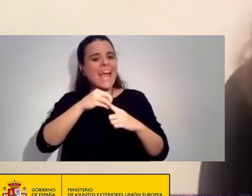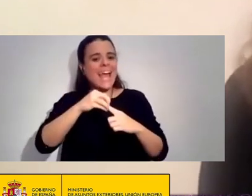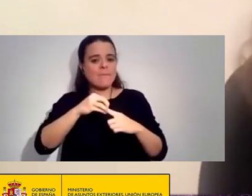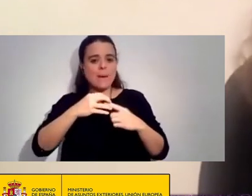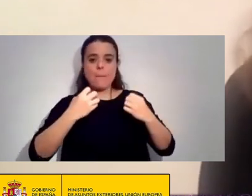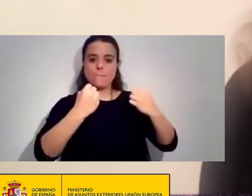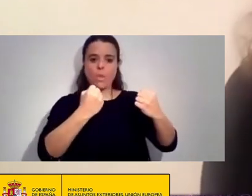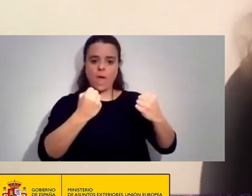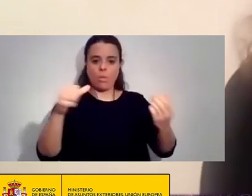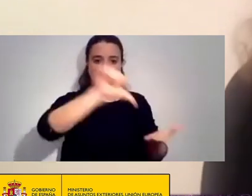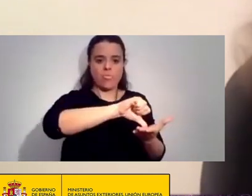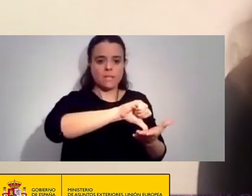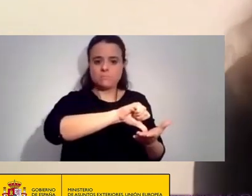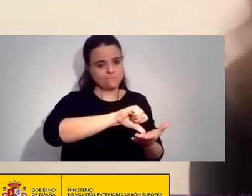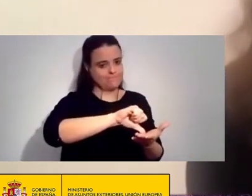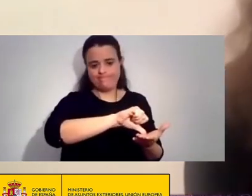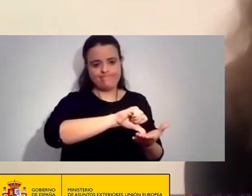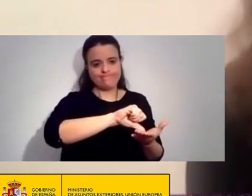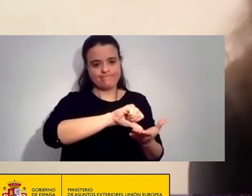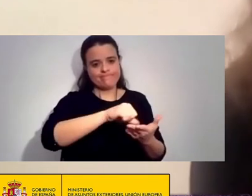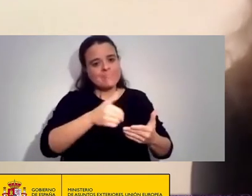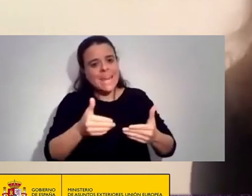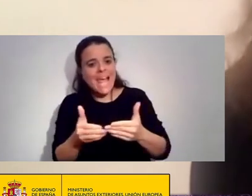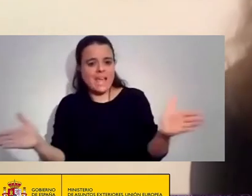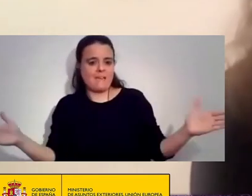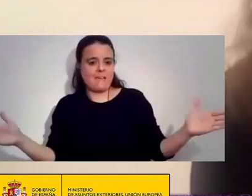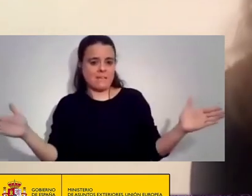De Estas Nuevas Convocatorias